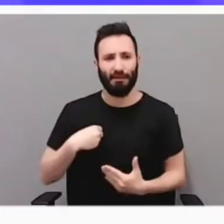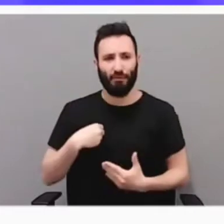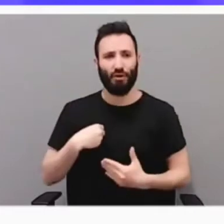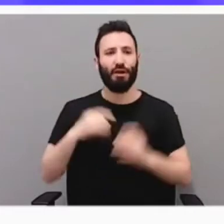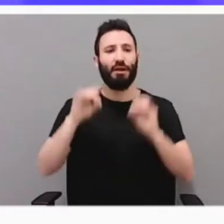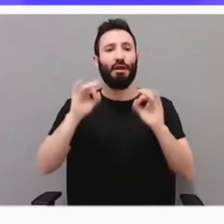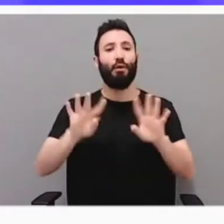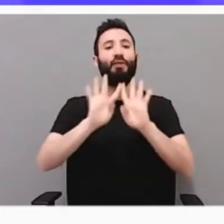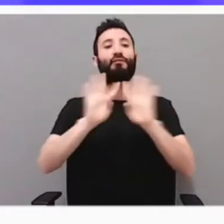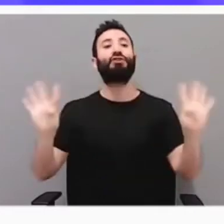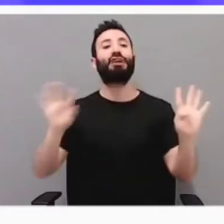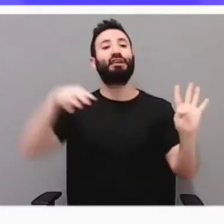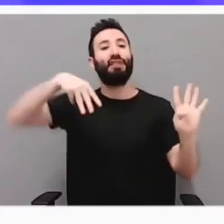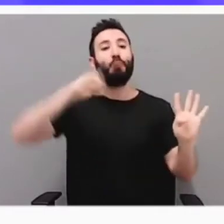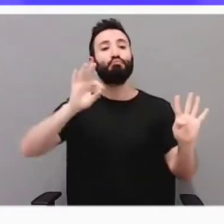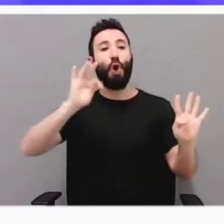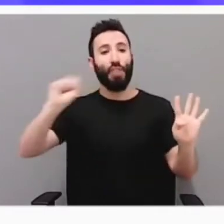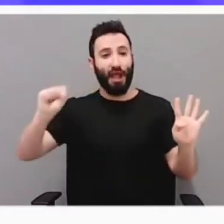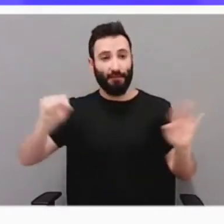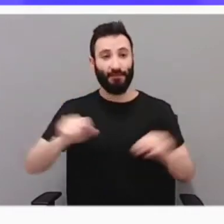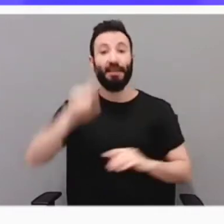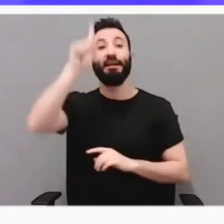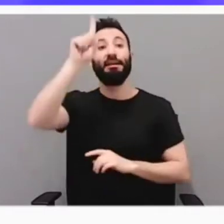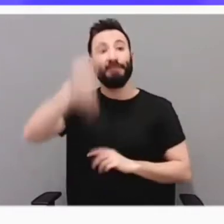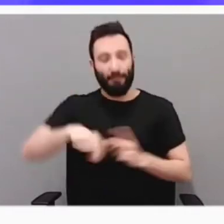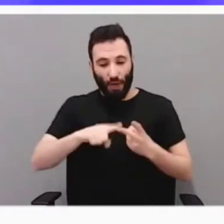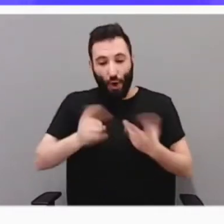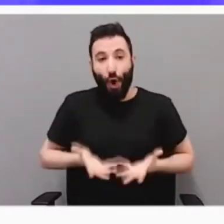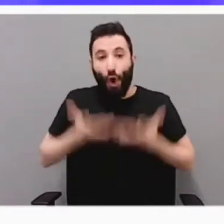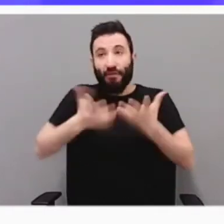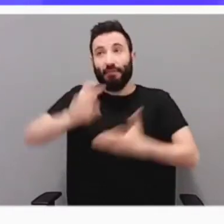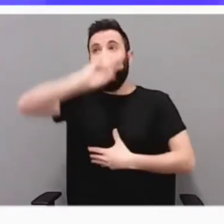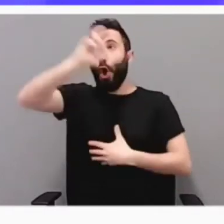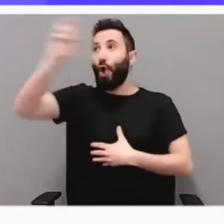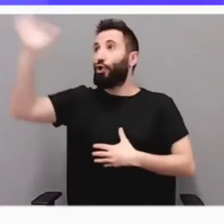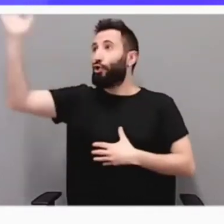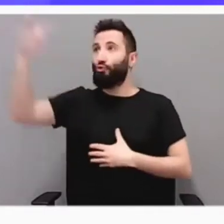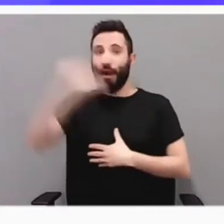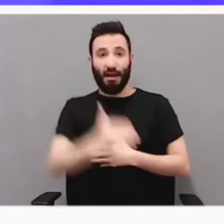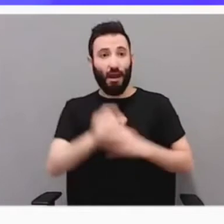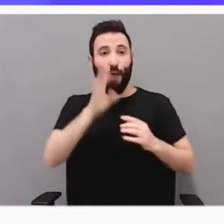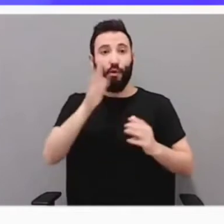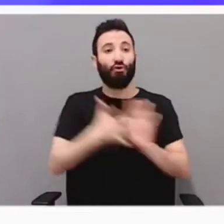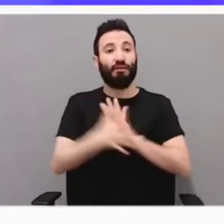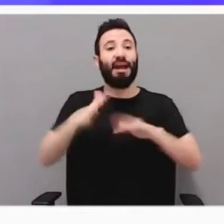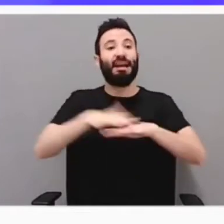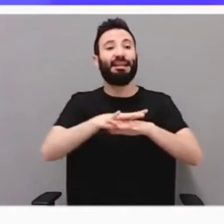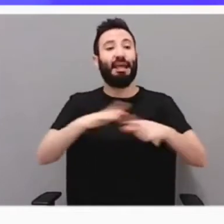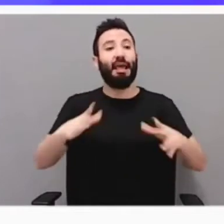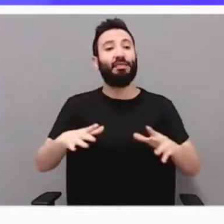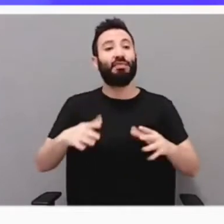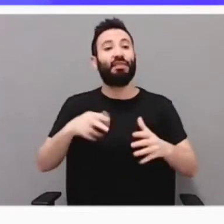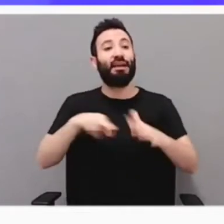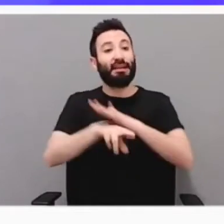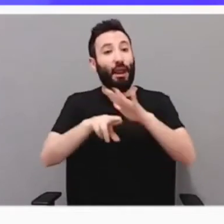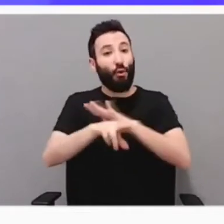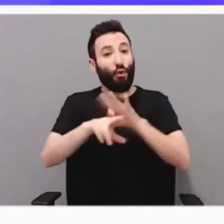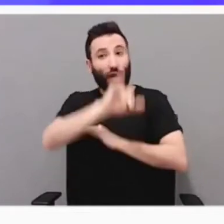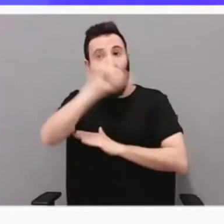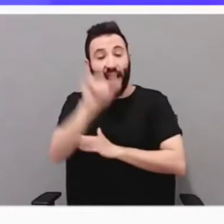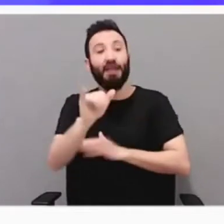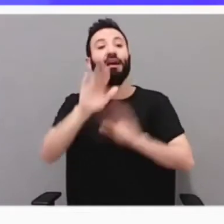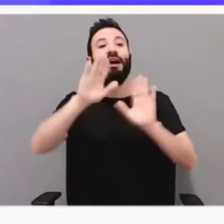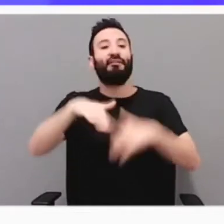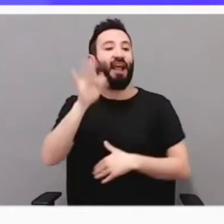la fortaleza de La Mota. Y a la vez ofrecemos lo que otros muchos no tienen, como es una red complementaria de recursos que, sumados, hacen de Alcalá la Real